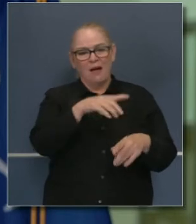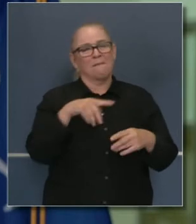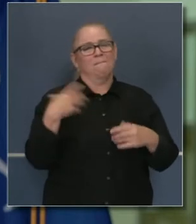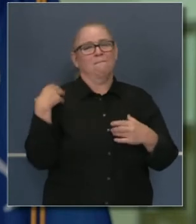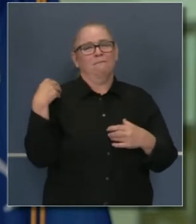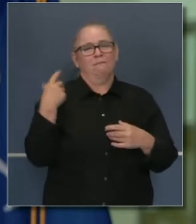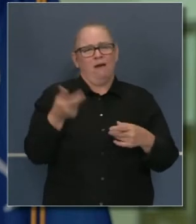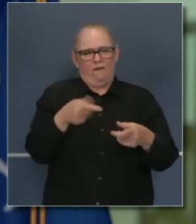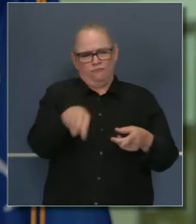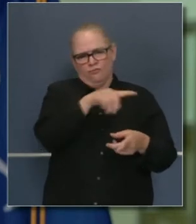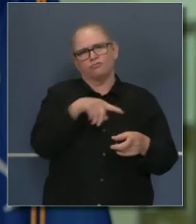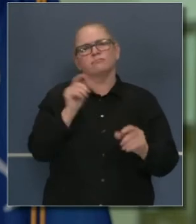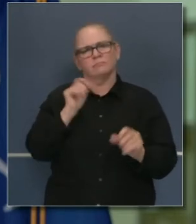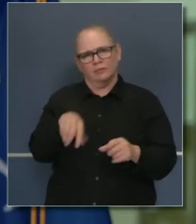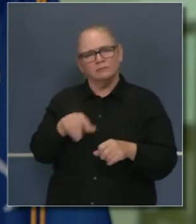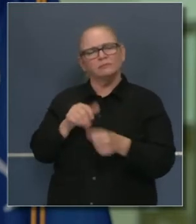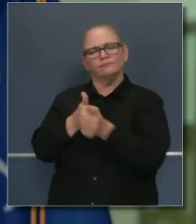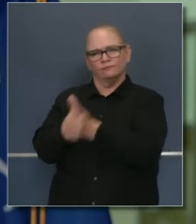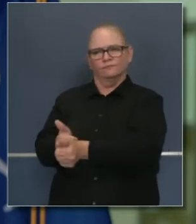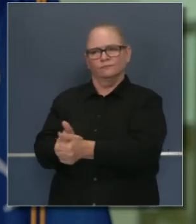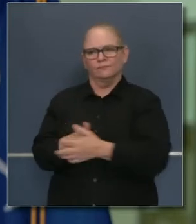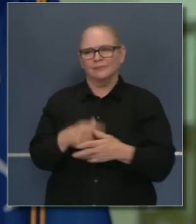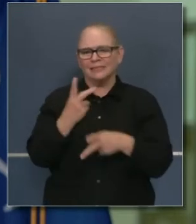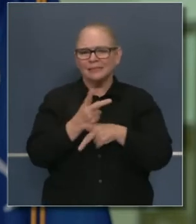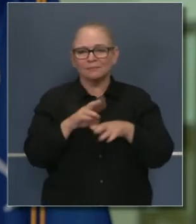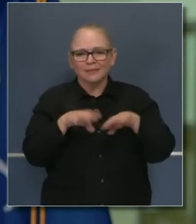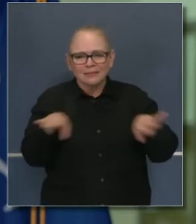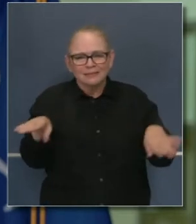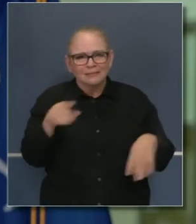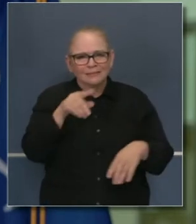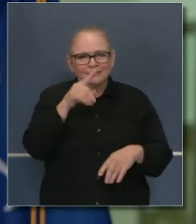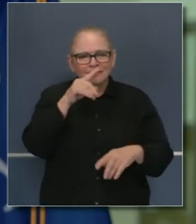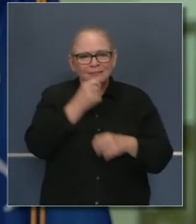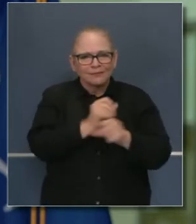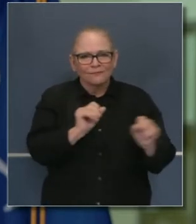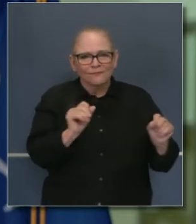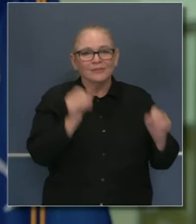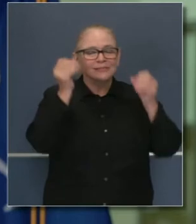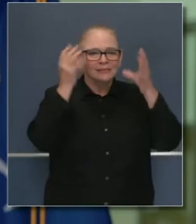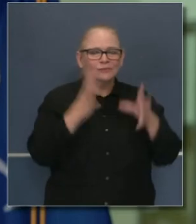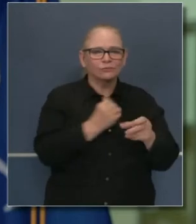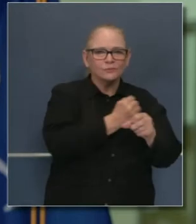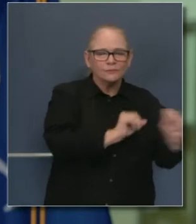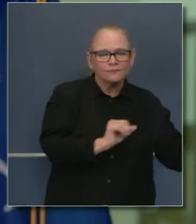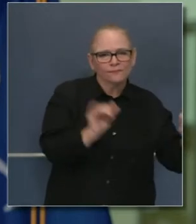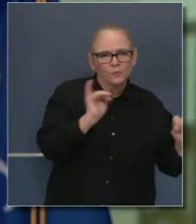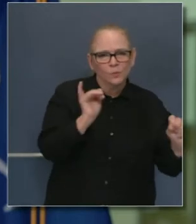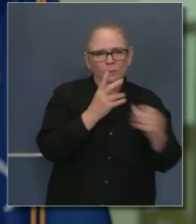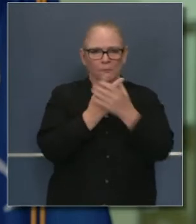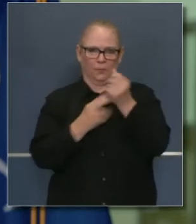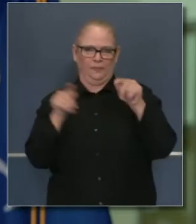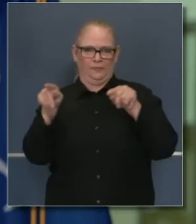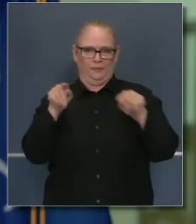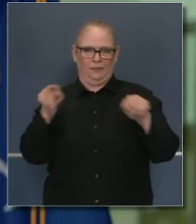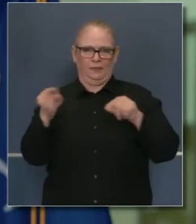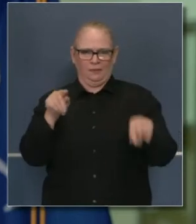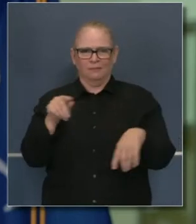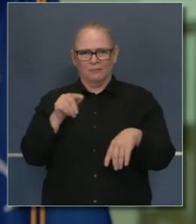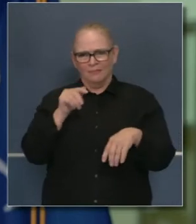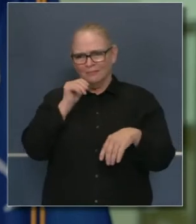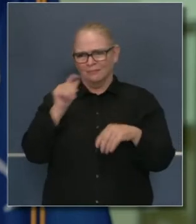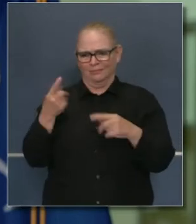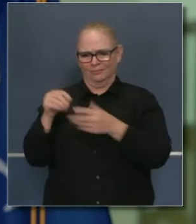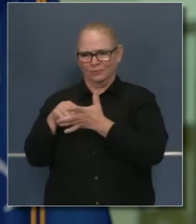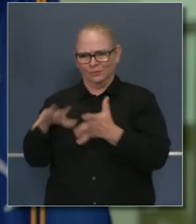ninguna otra razón, sino simplemente para asegurarnos de que los jóvenes, nuestros estudiantes, se mantengan saludables y seguros, los